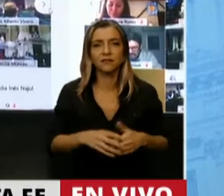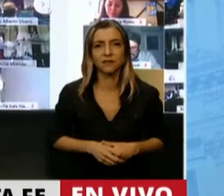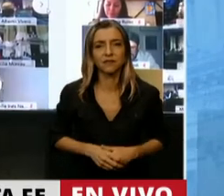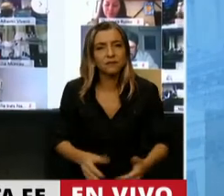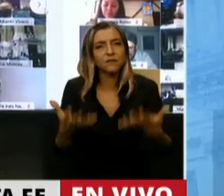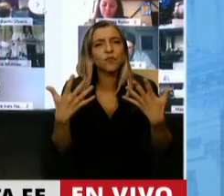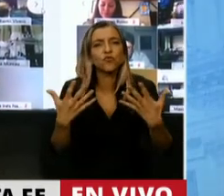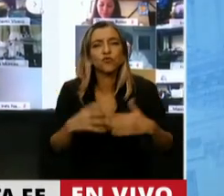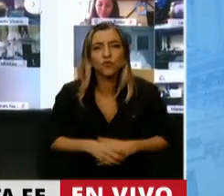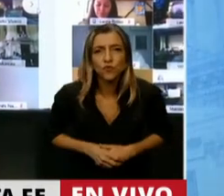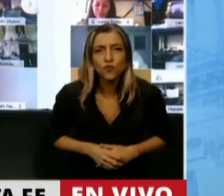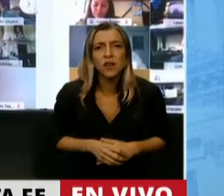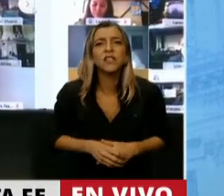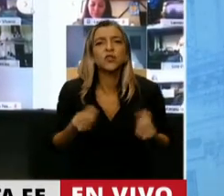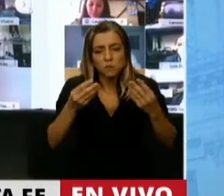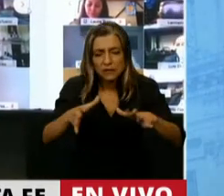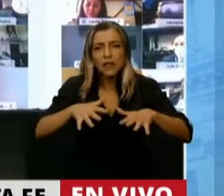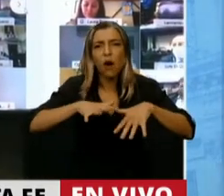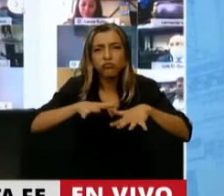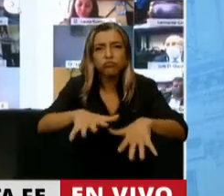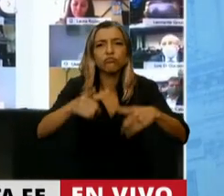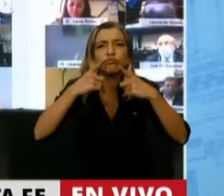Había movilizaciones. Había debates.